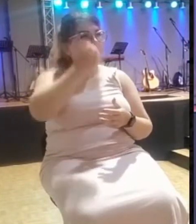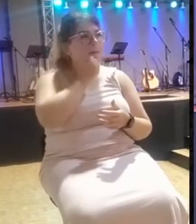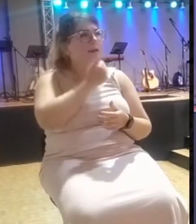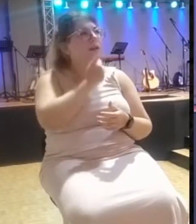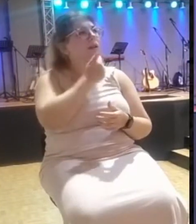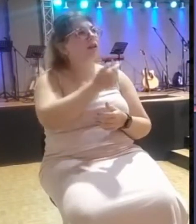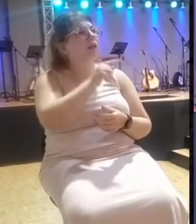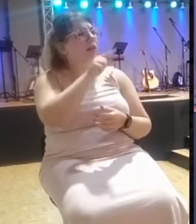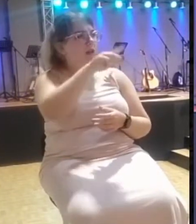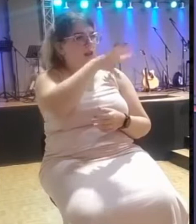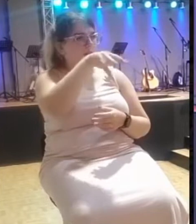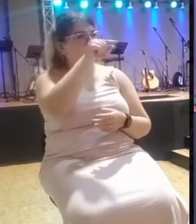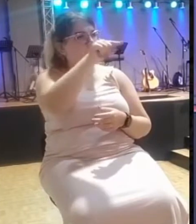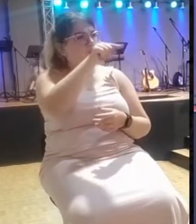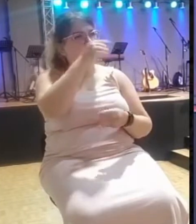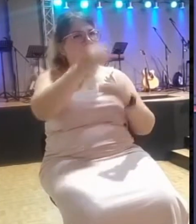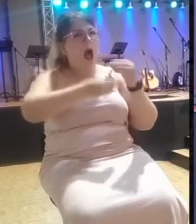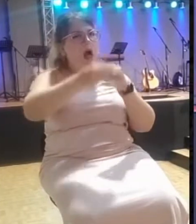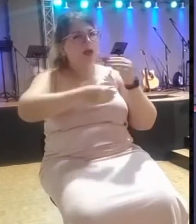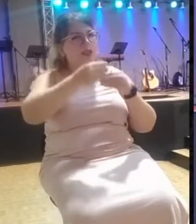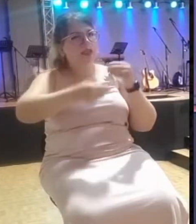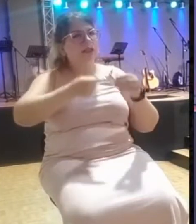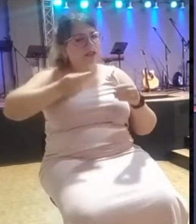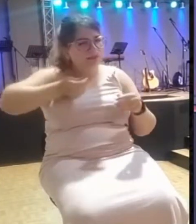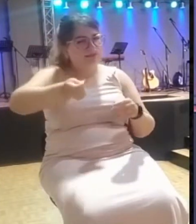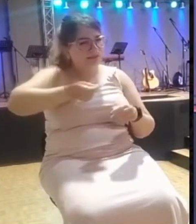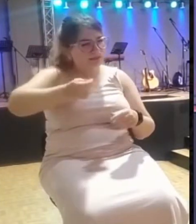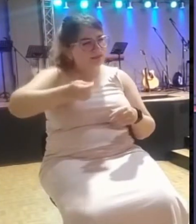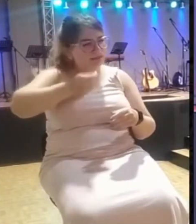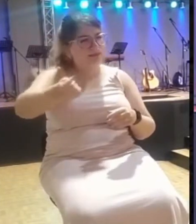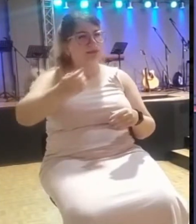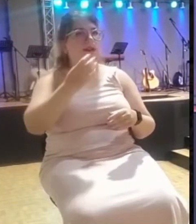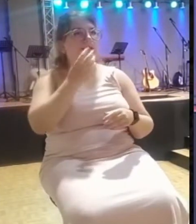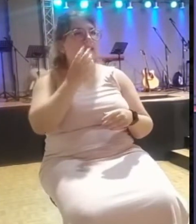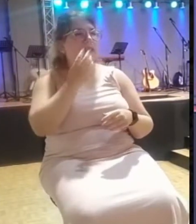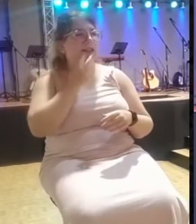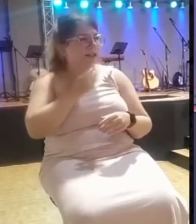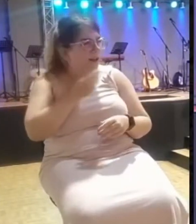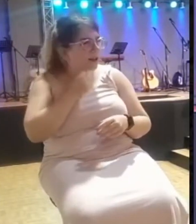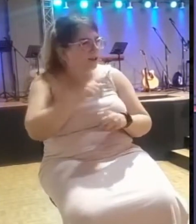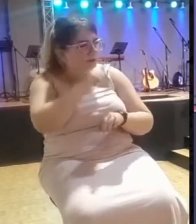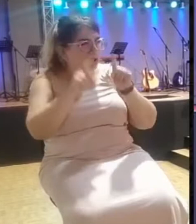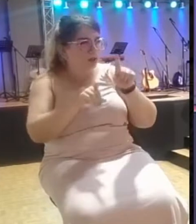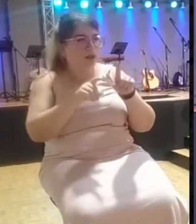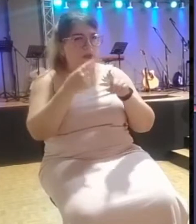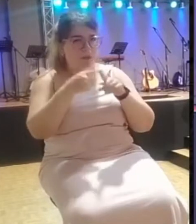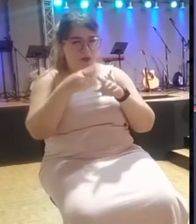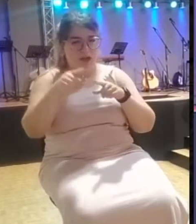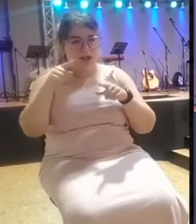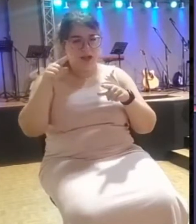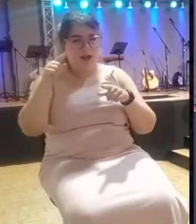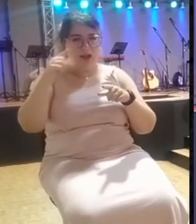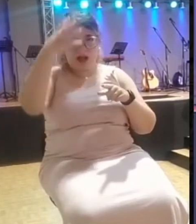Tú imagínate cómo tenía tomada Acat la mente por el diablo que el Señor lo reprenda.